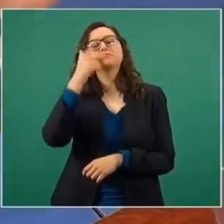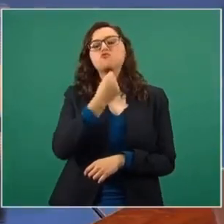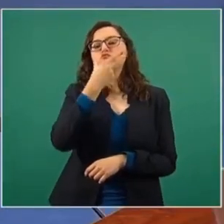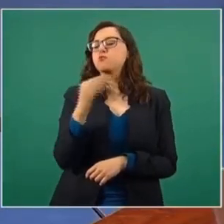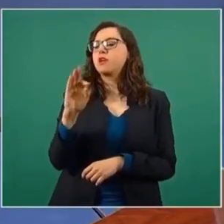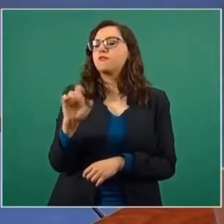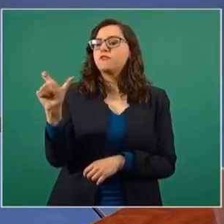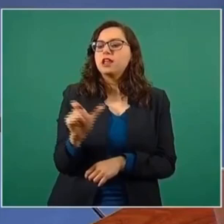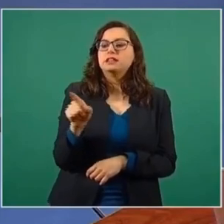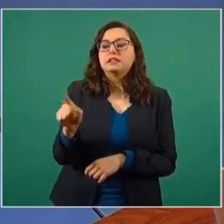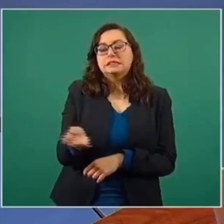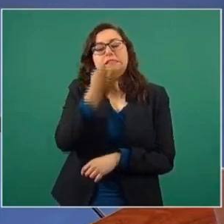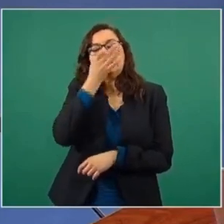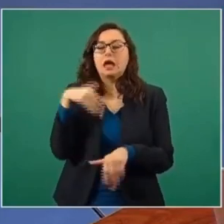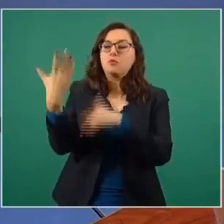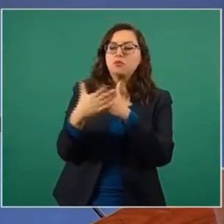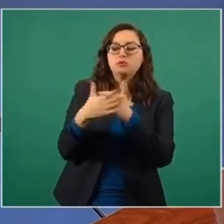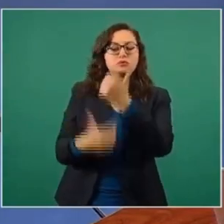como es candidato,